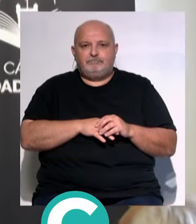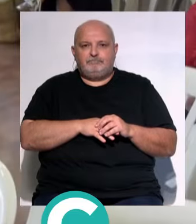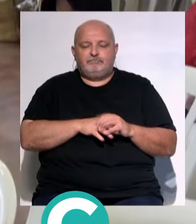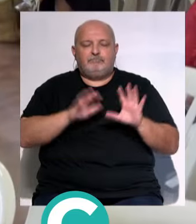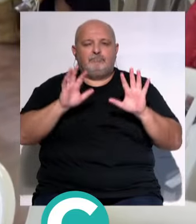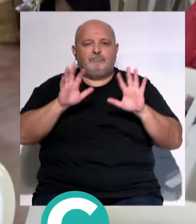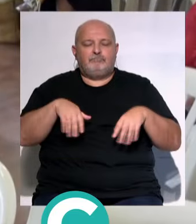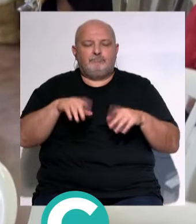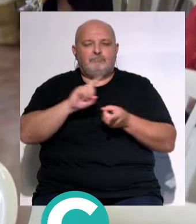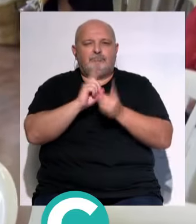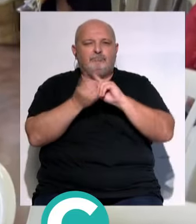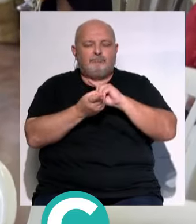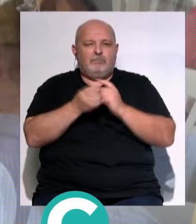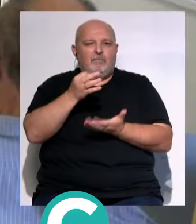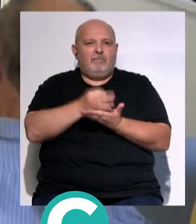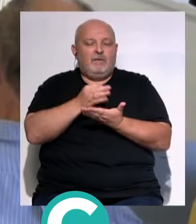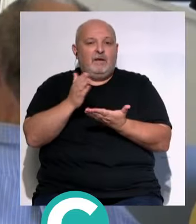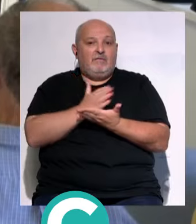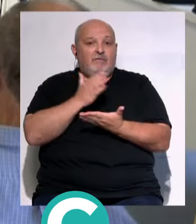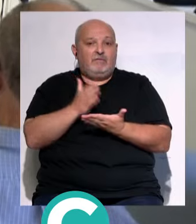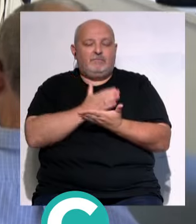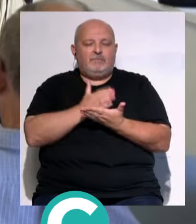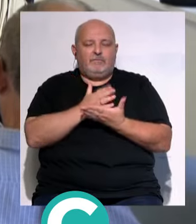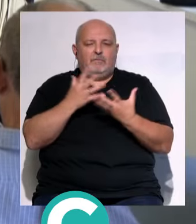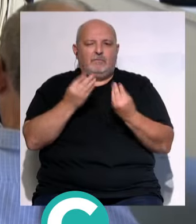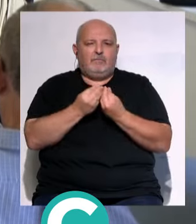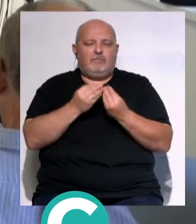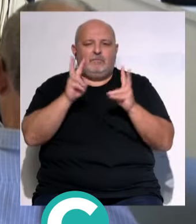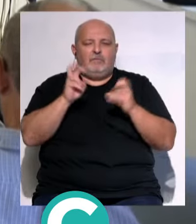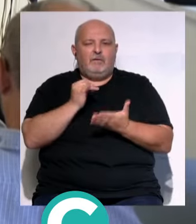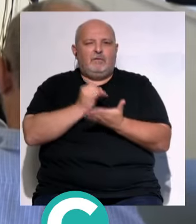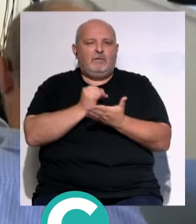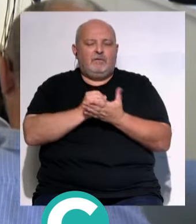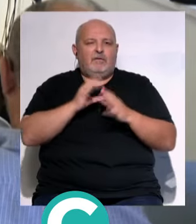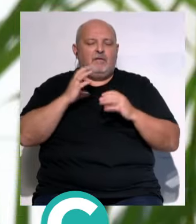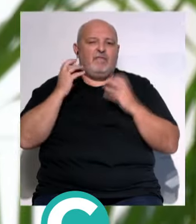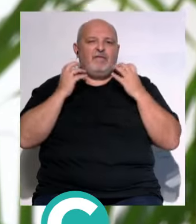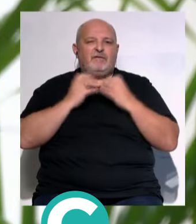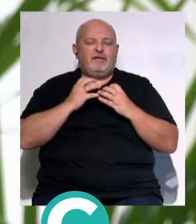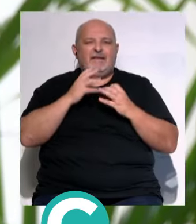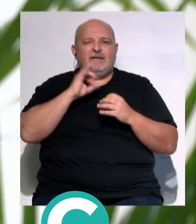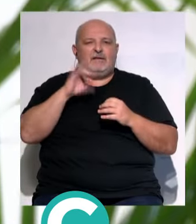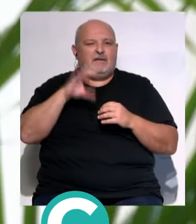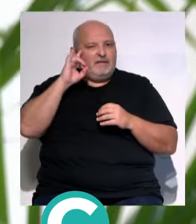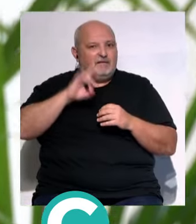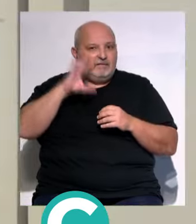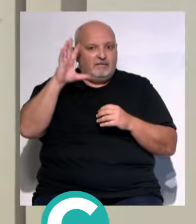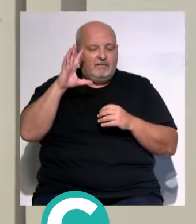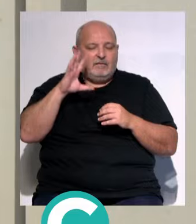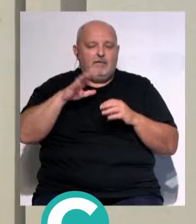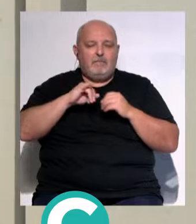Cádiz se convertirá en ciudad del libro... ...junto con el Instituto Cervantes... ...de la mano de la iniciativa